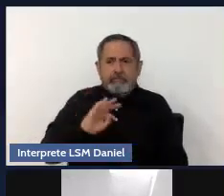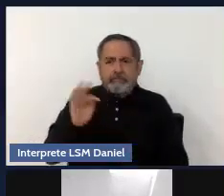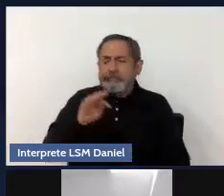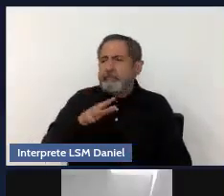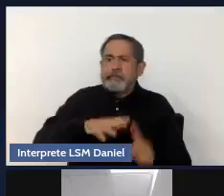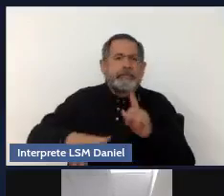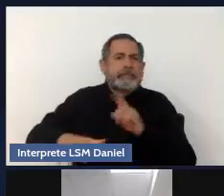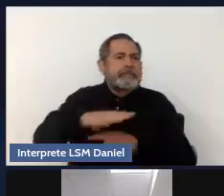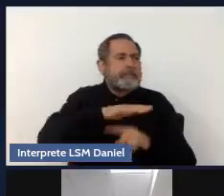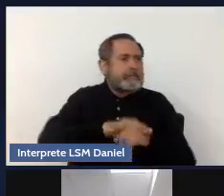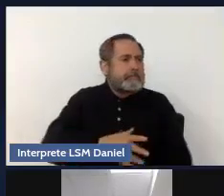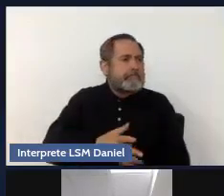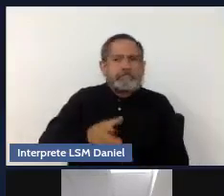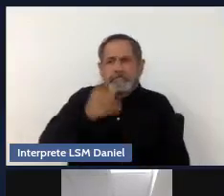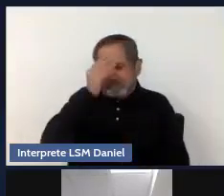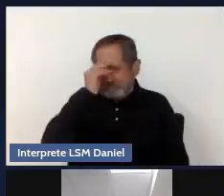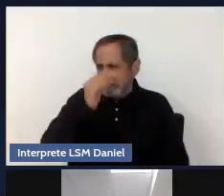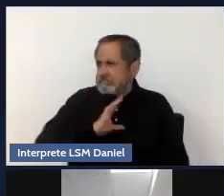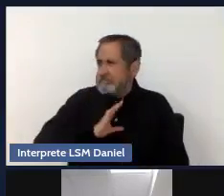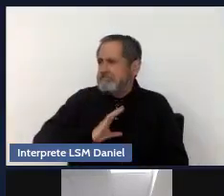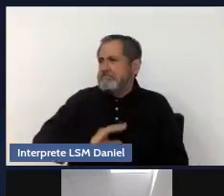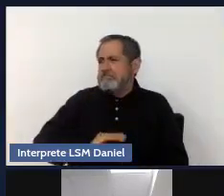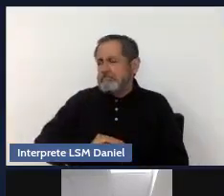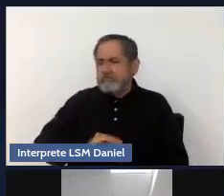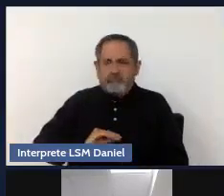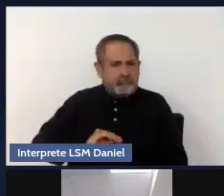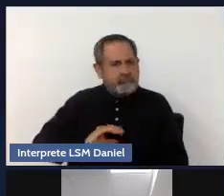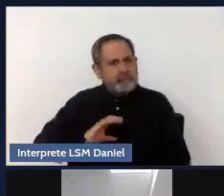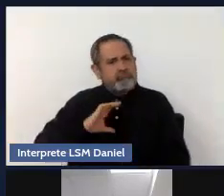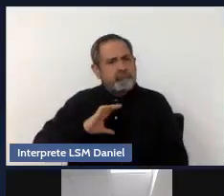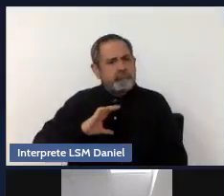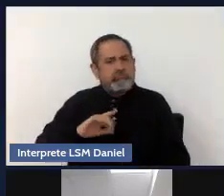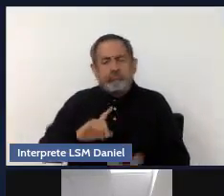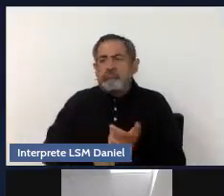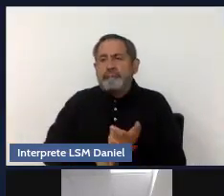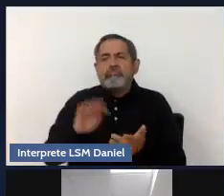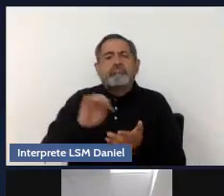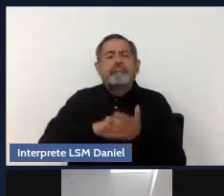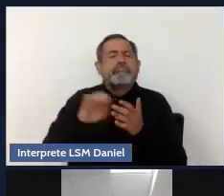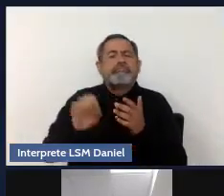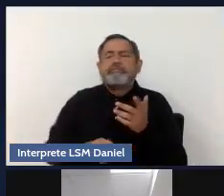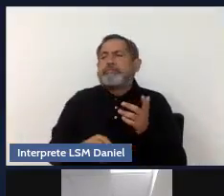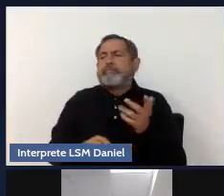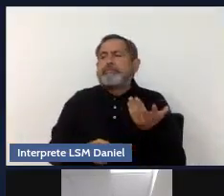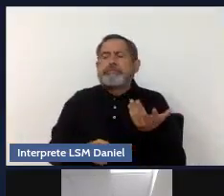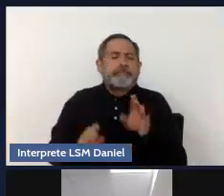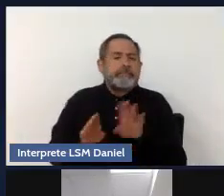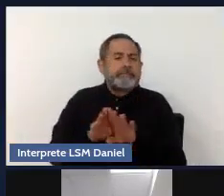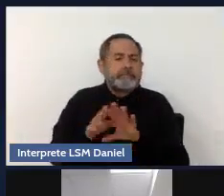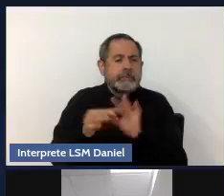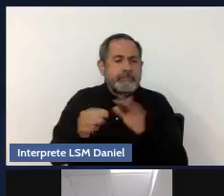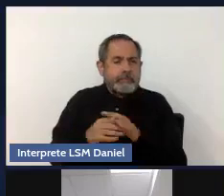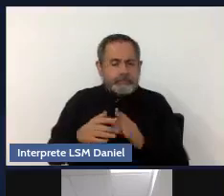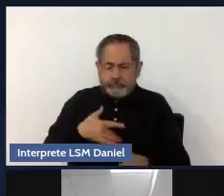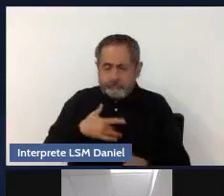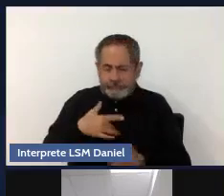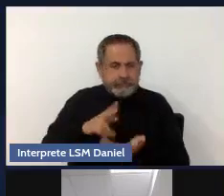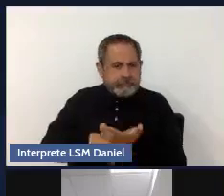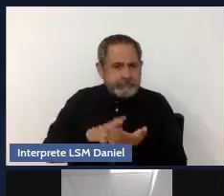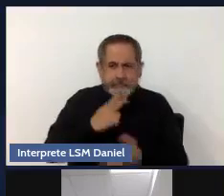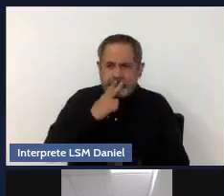primario. El que aprendí a creer, cómo aprendí a valorarme,